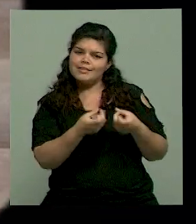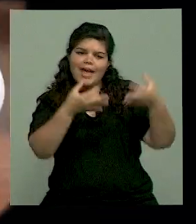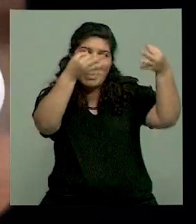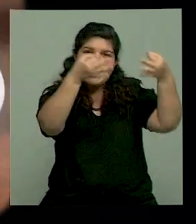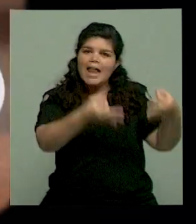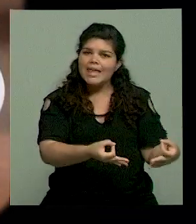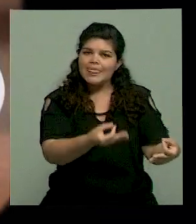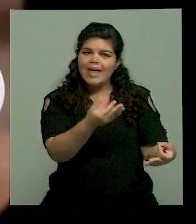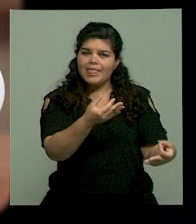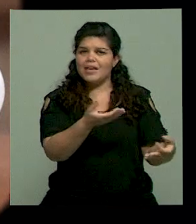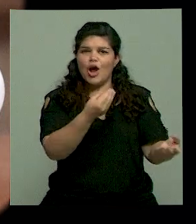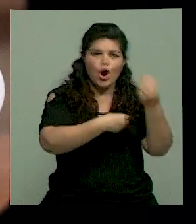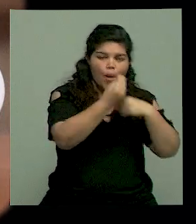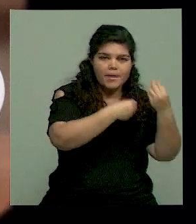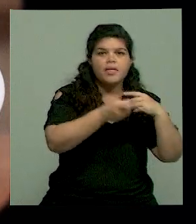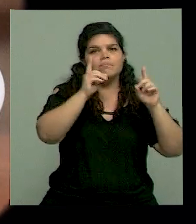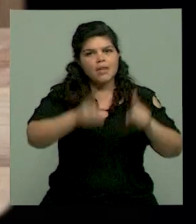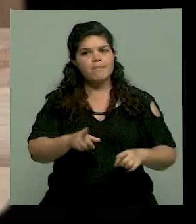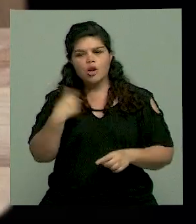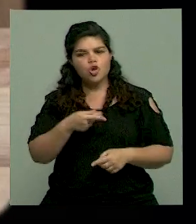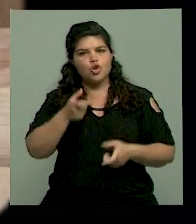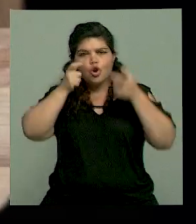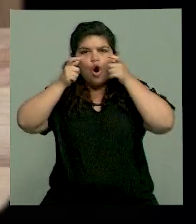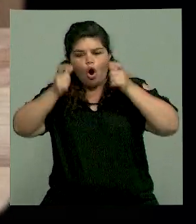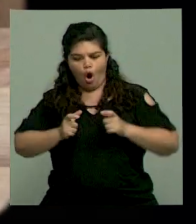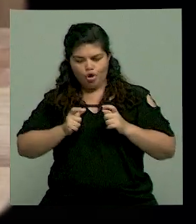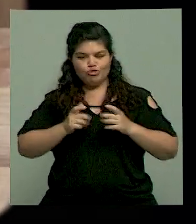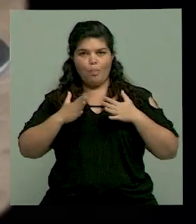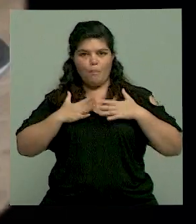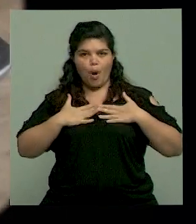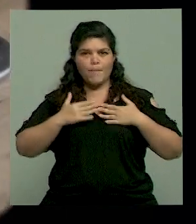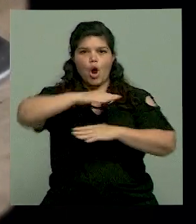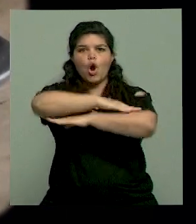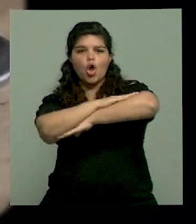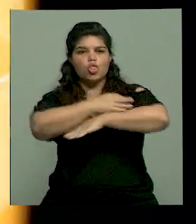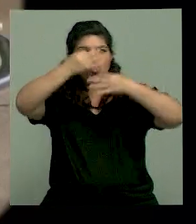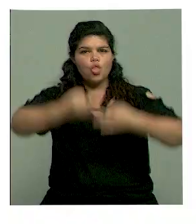debemos ser exigentes con nosotros mismos y adquirir buenas conductas alimenticias.